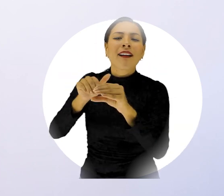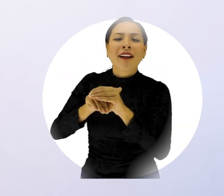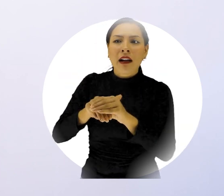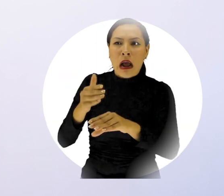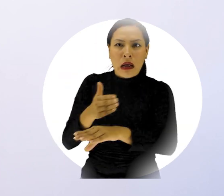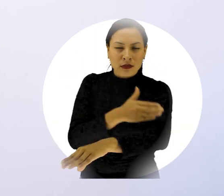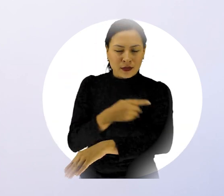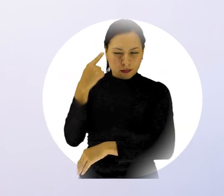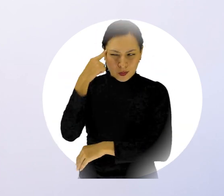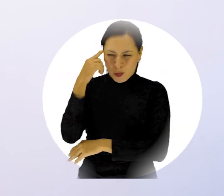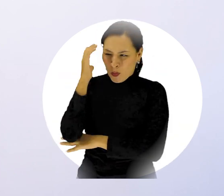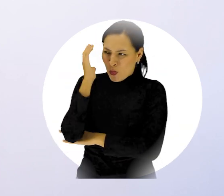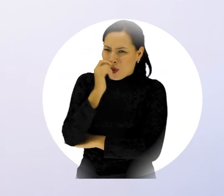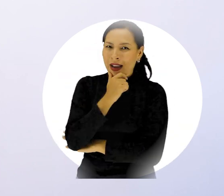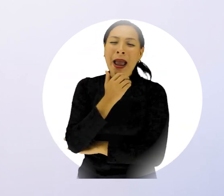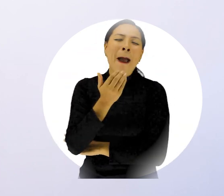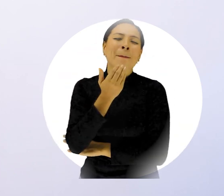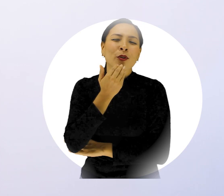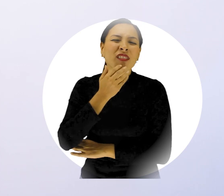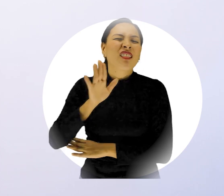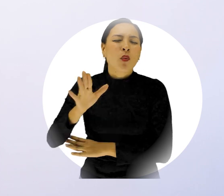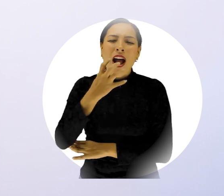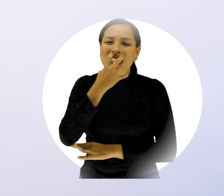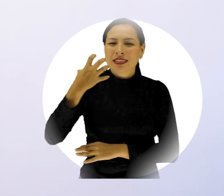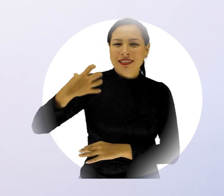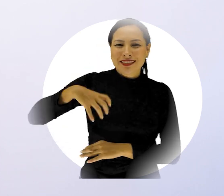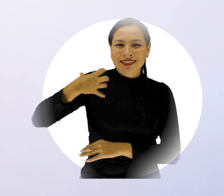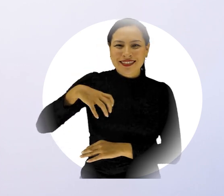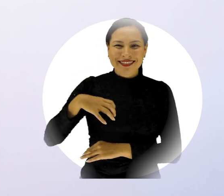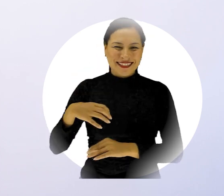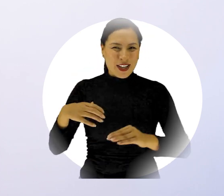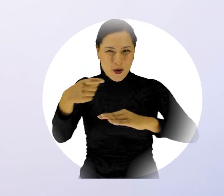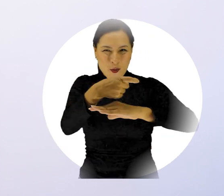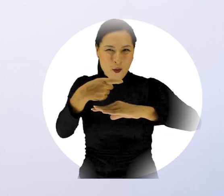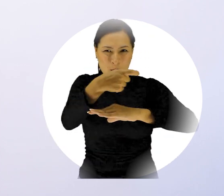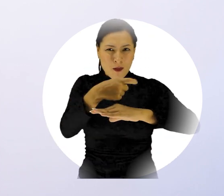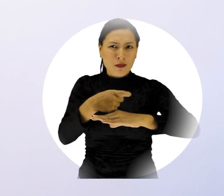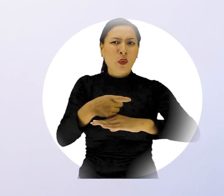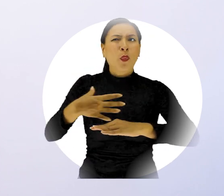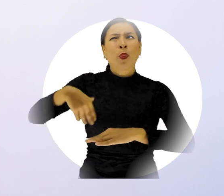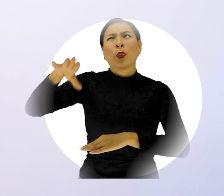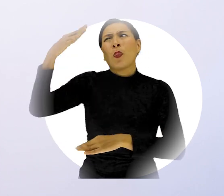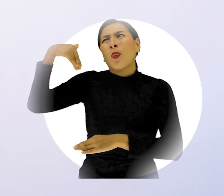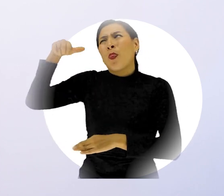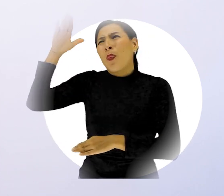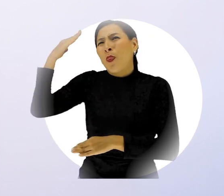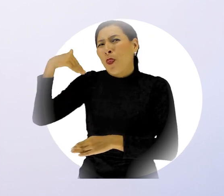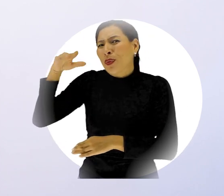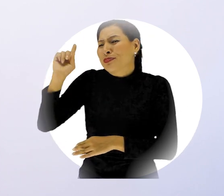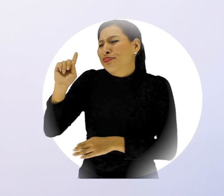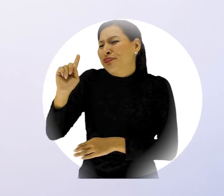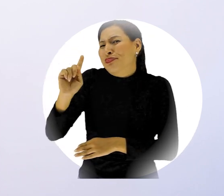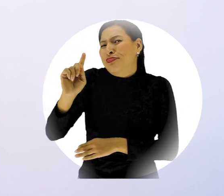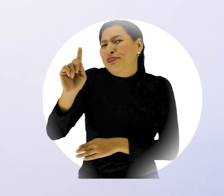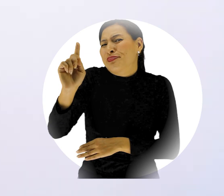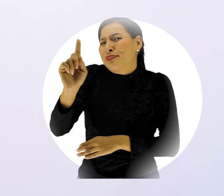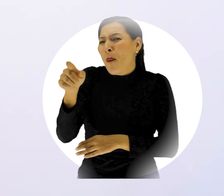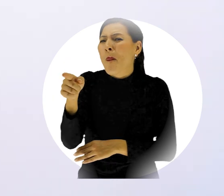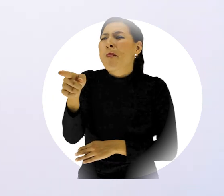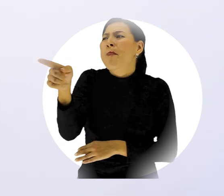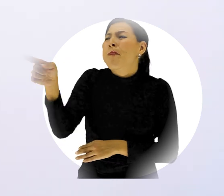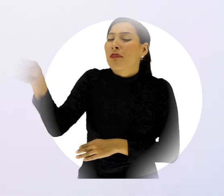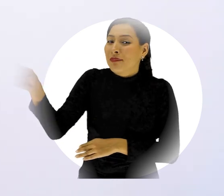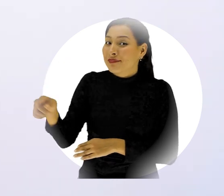nunca antes imaginamos, como por ejemplo Apple y Google, dos marcas que nos han acompañado desde bien pequeñitos o incluso desde antes.